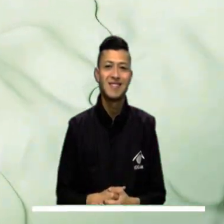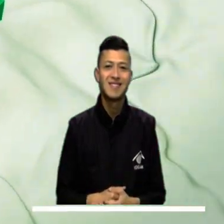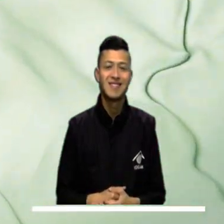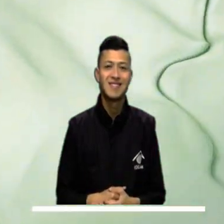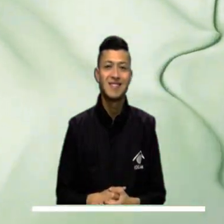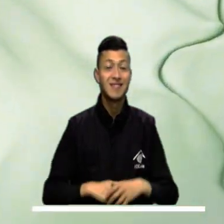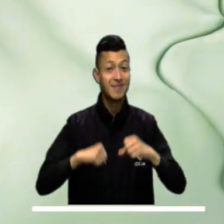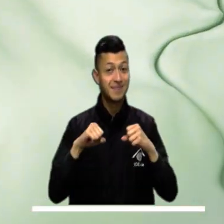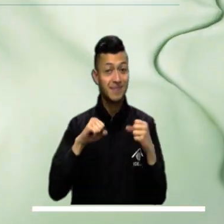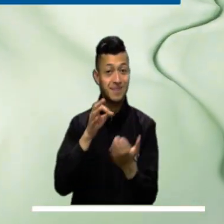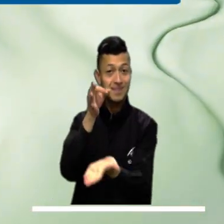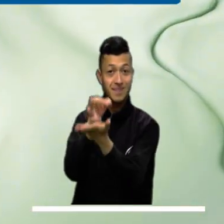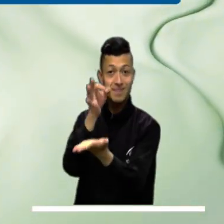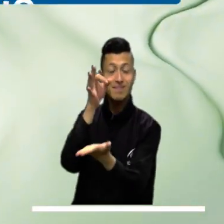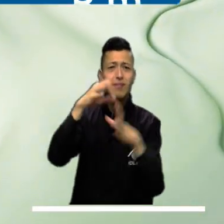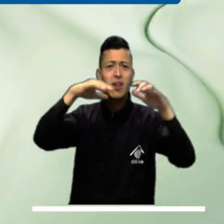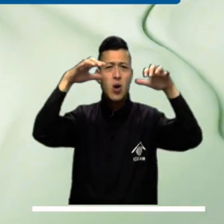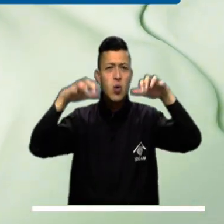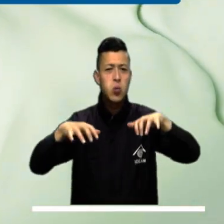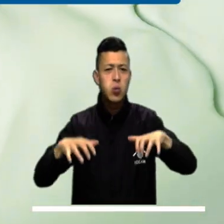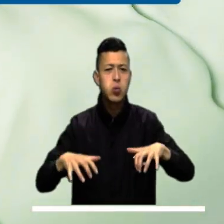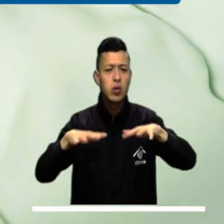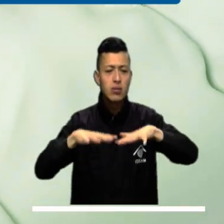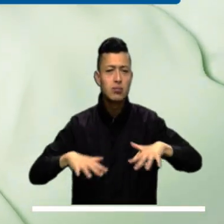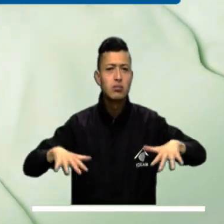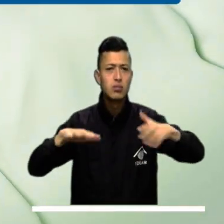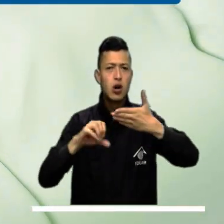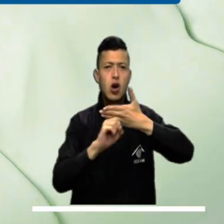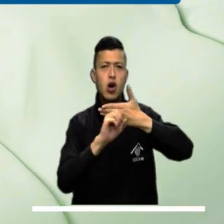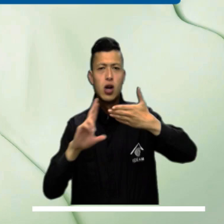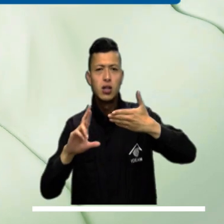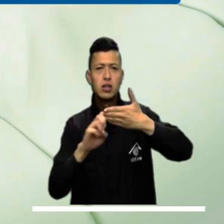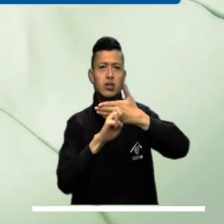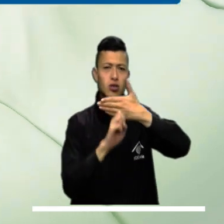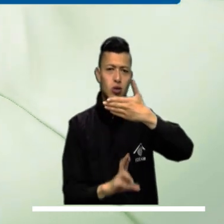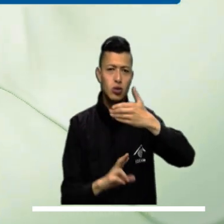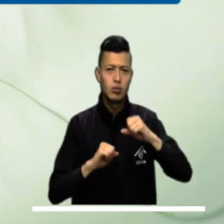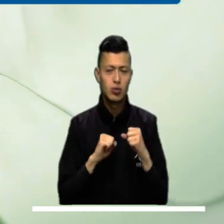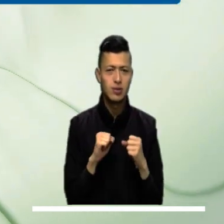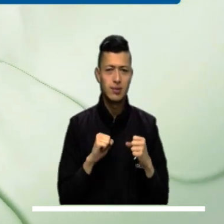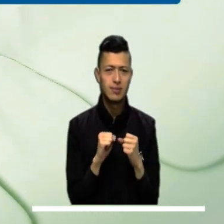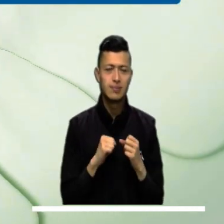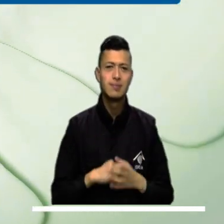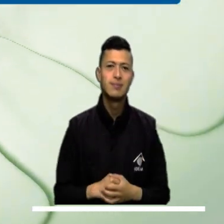La capital de los colombianos espera recibir lluvias ligeras en el oriente y sur de Bogotá.